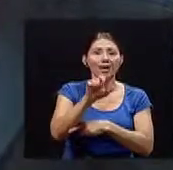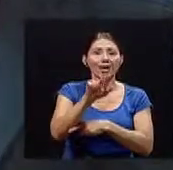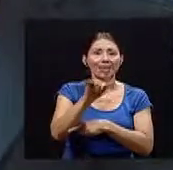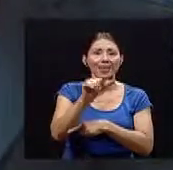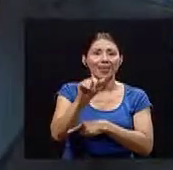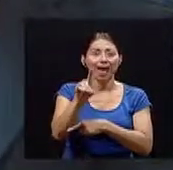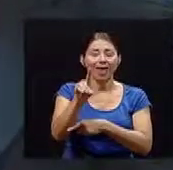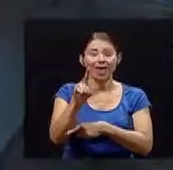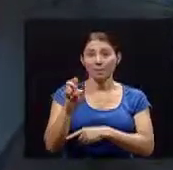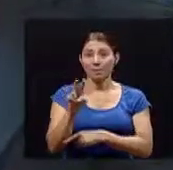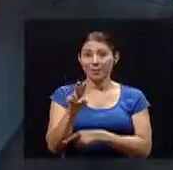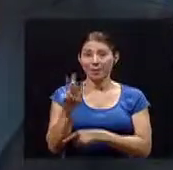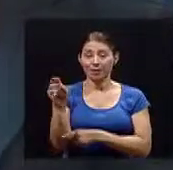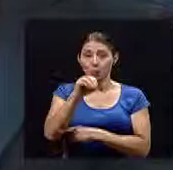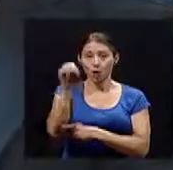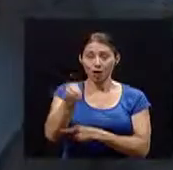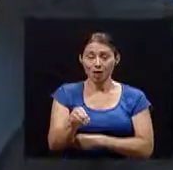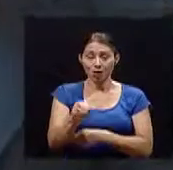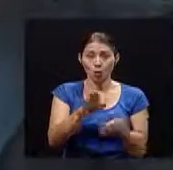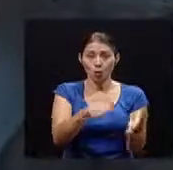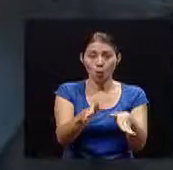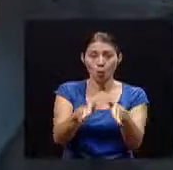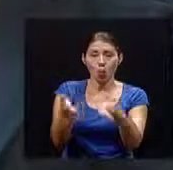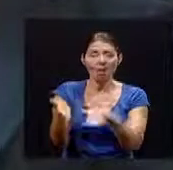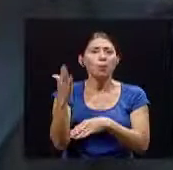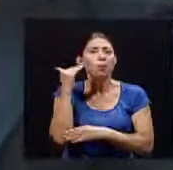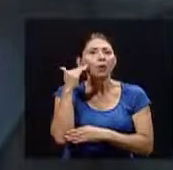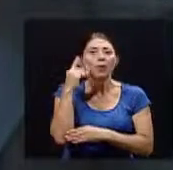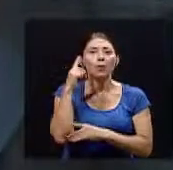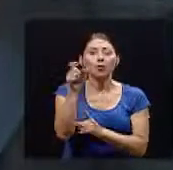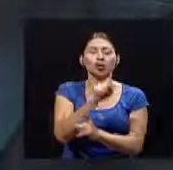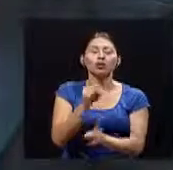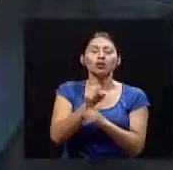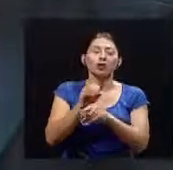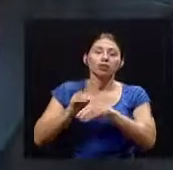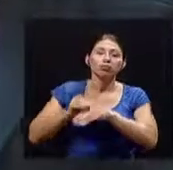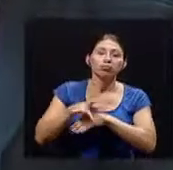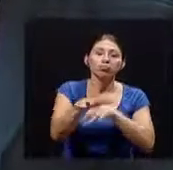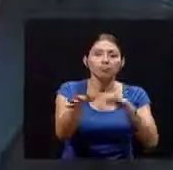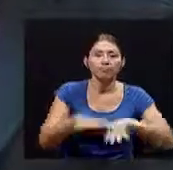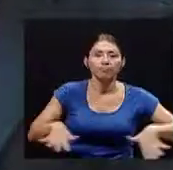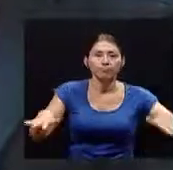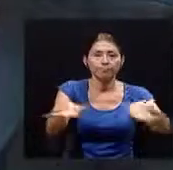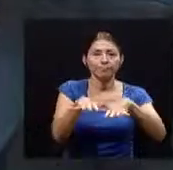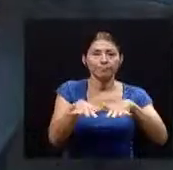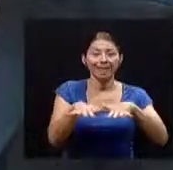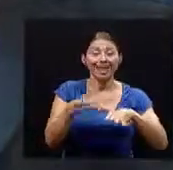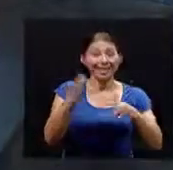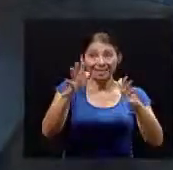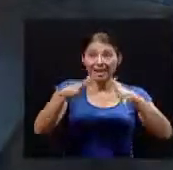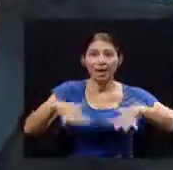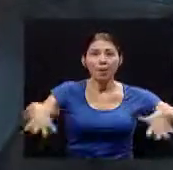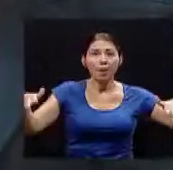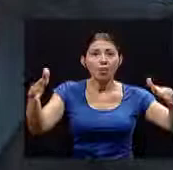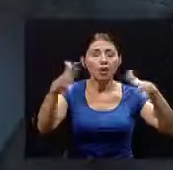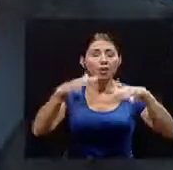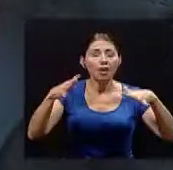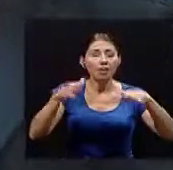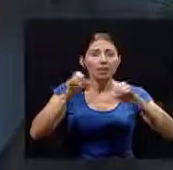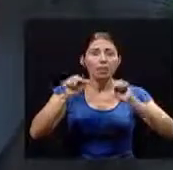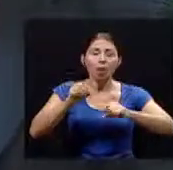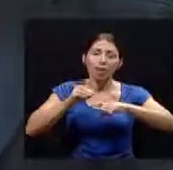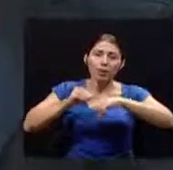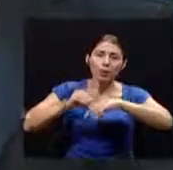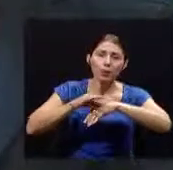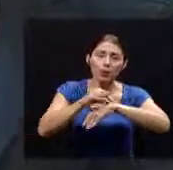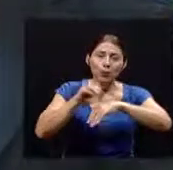a factores medioambientales, es decir, que si hay elementos de nuestro medioambiente que podrían incidir en la salud